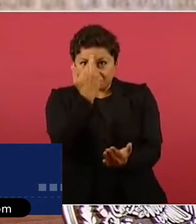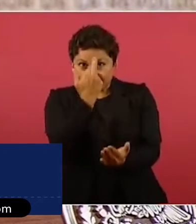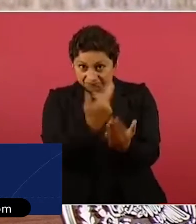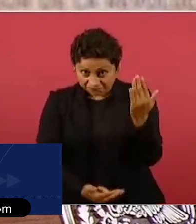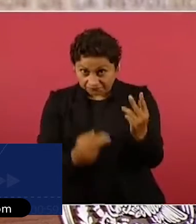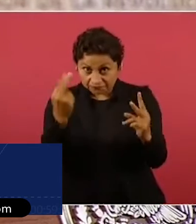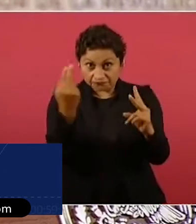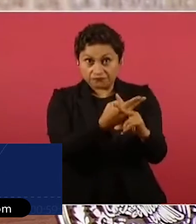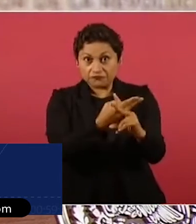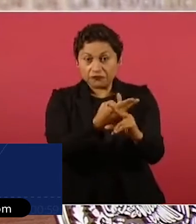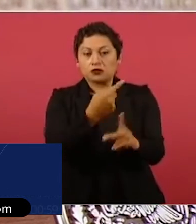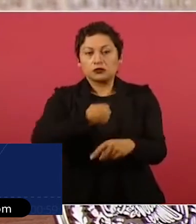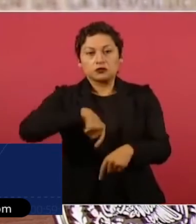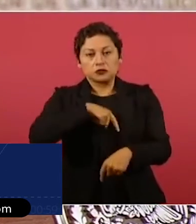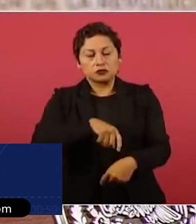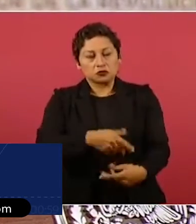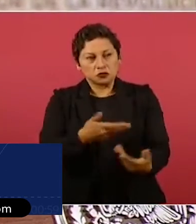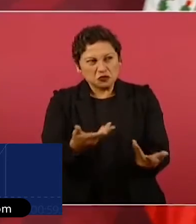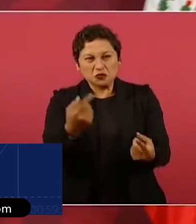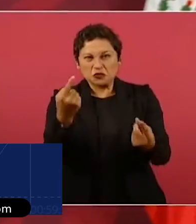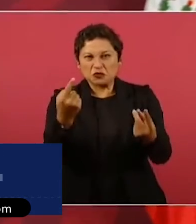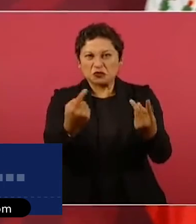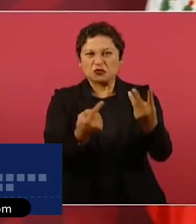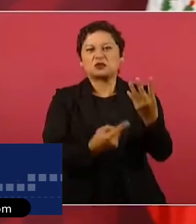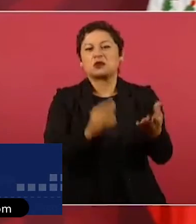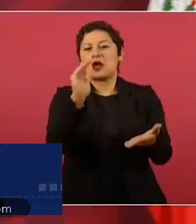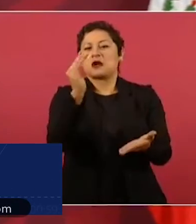tanto daño hace y dolor.